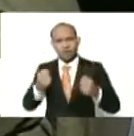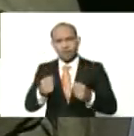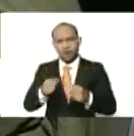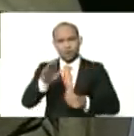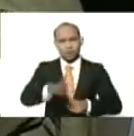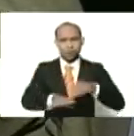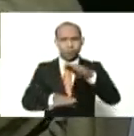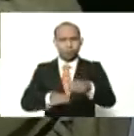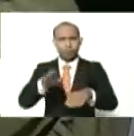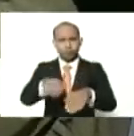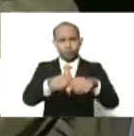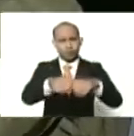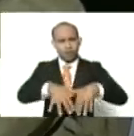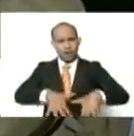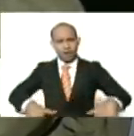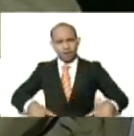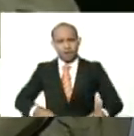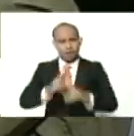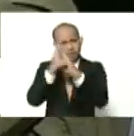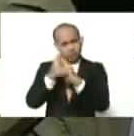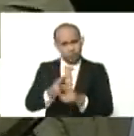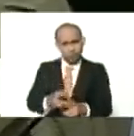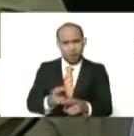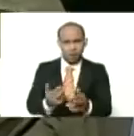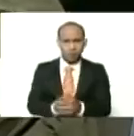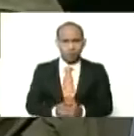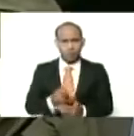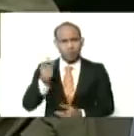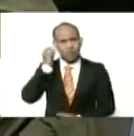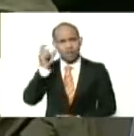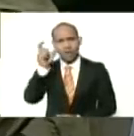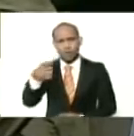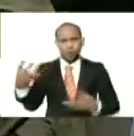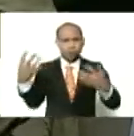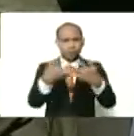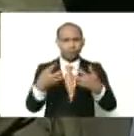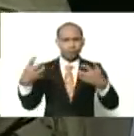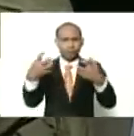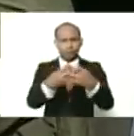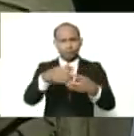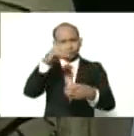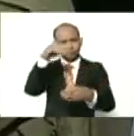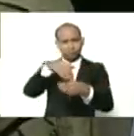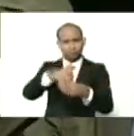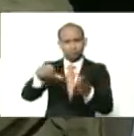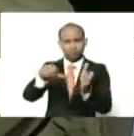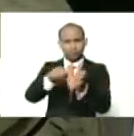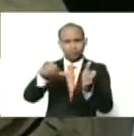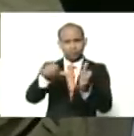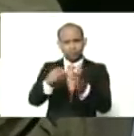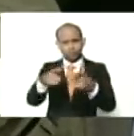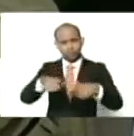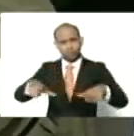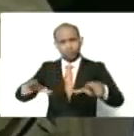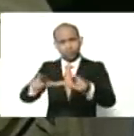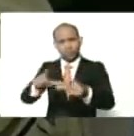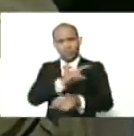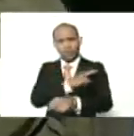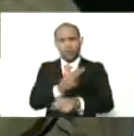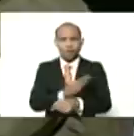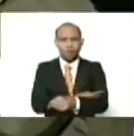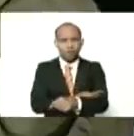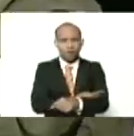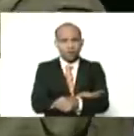desde sus raíces, en el reconocimiento, de la mujer, que luchaba, desde, las distintas fuerzas, y desde los